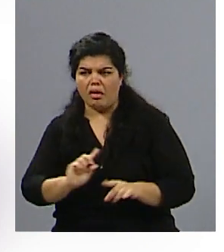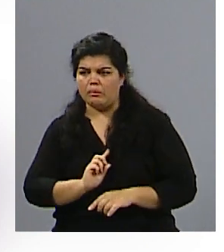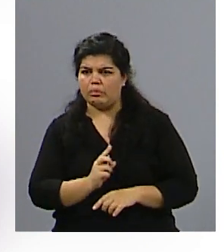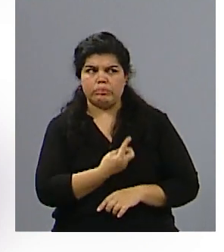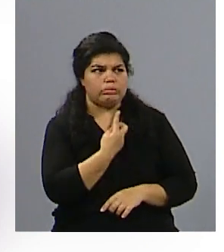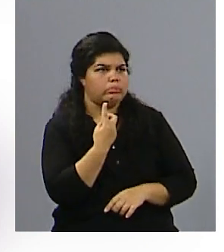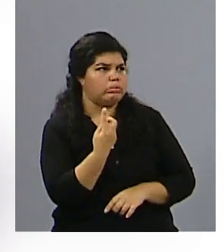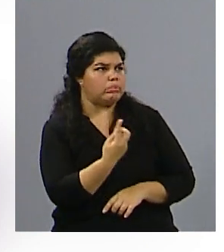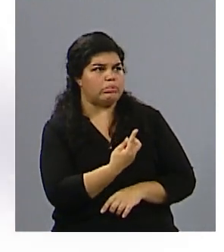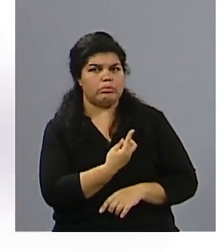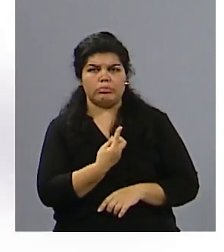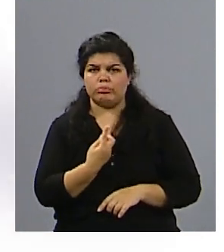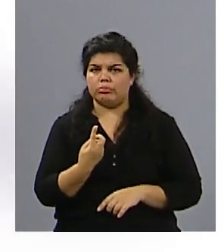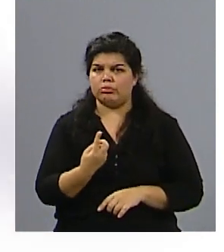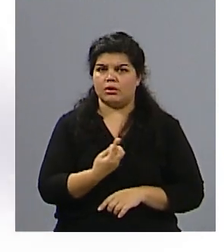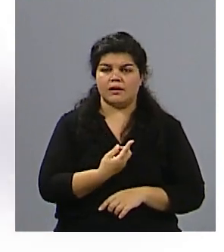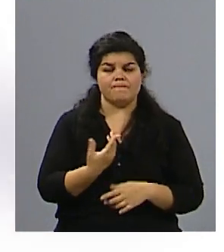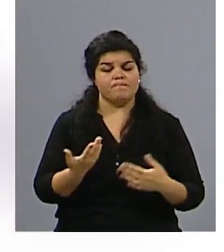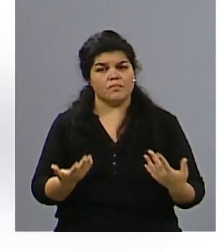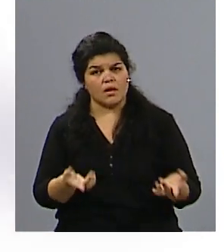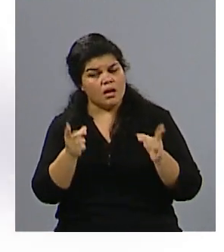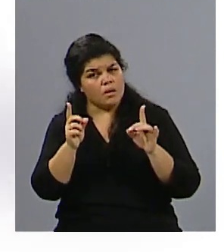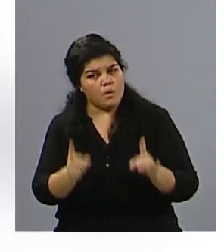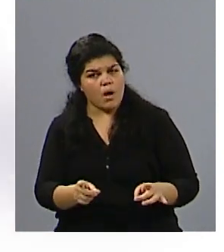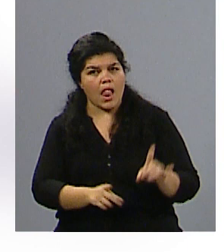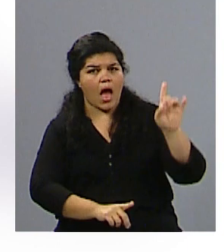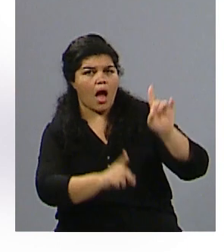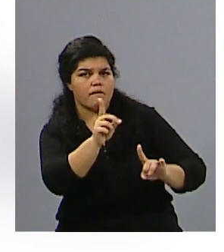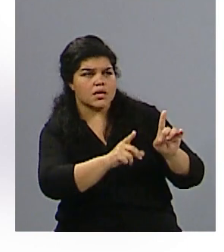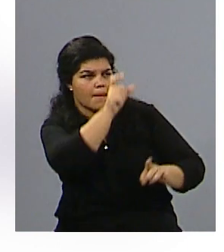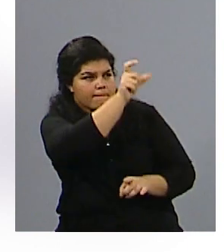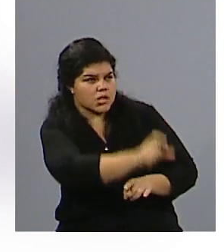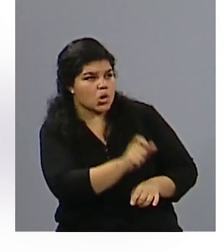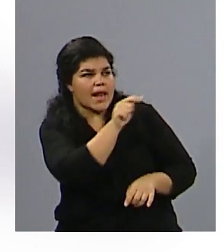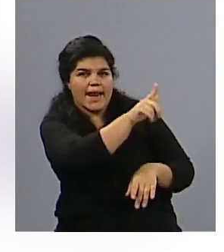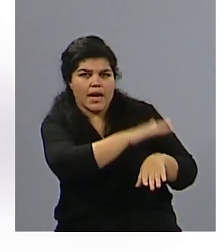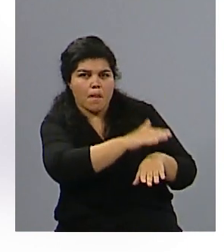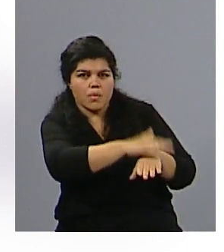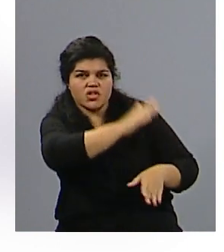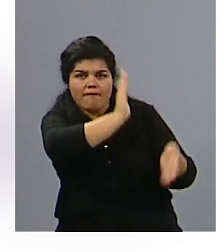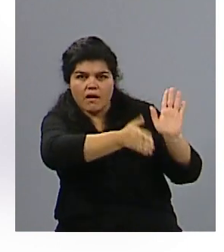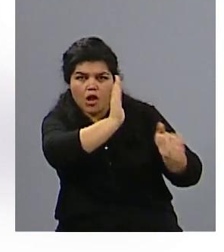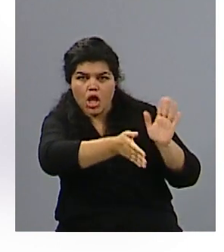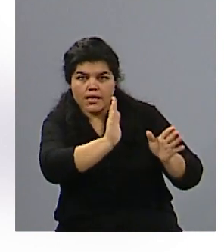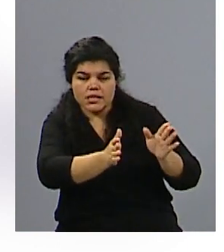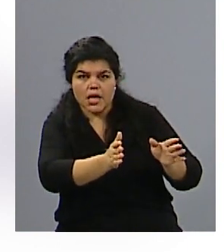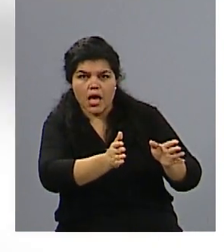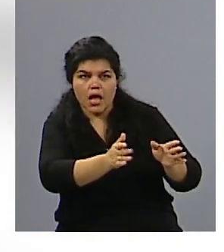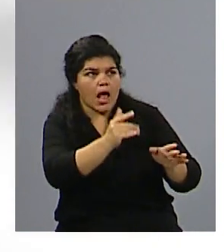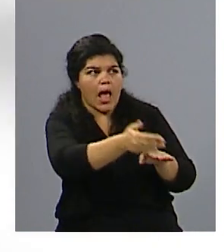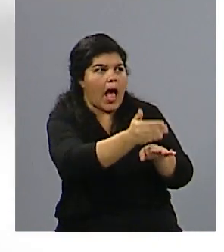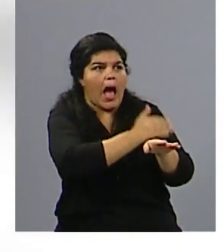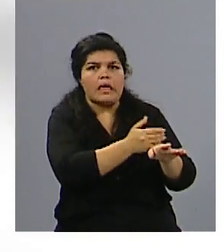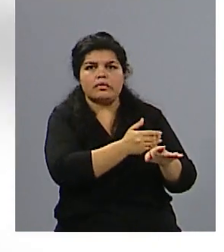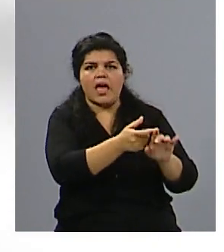como, por ejemplo, en el caso del victimario no tiene antecedentes, bueno, ¿qué sucede? La justicia lo deja libre porque